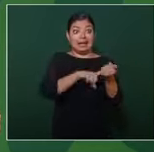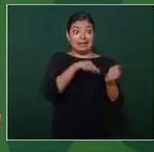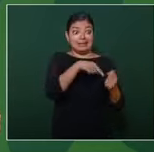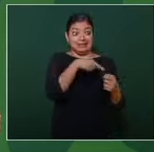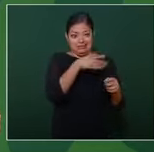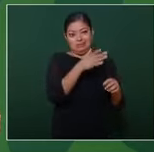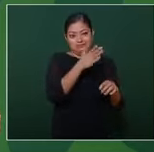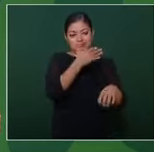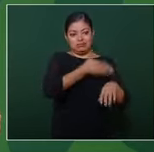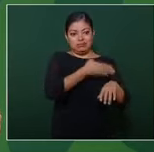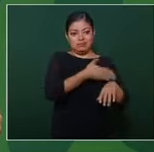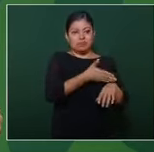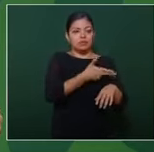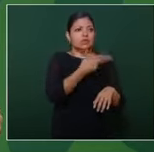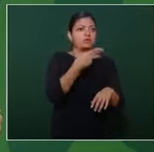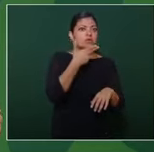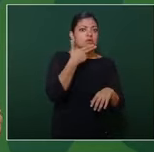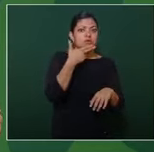conservadores a traerlo